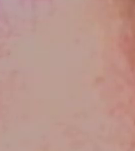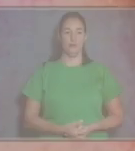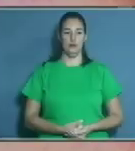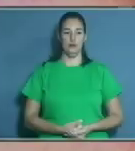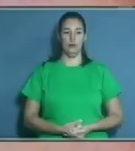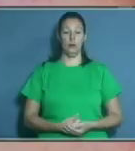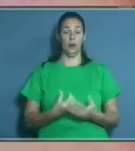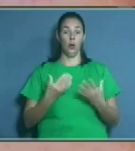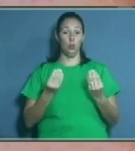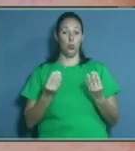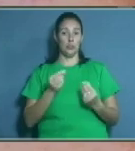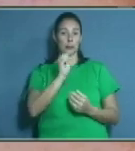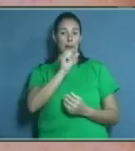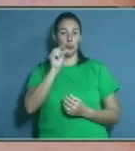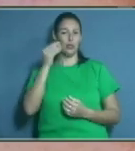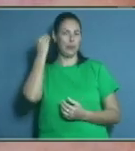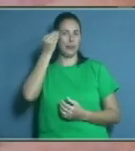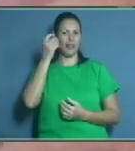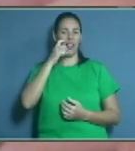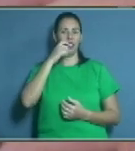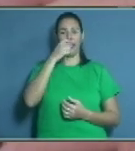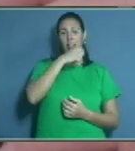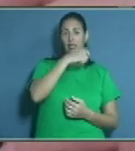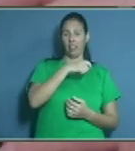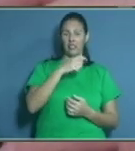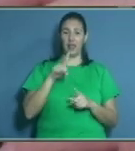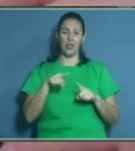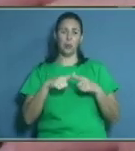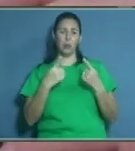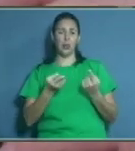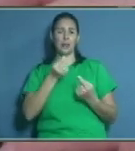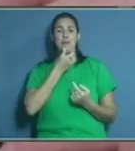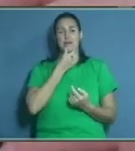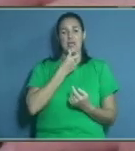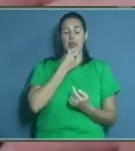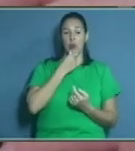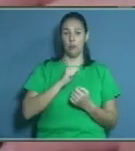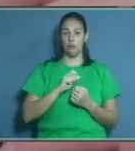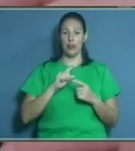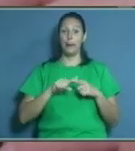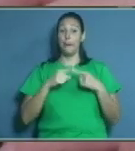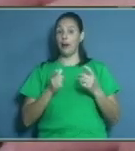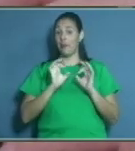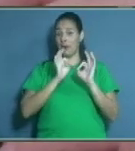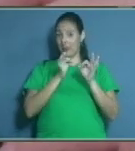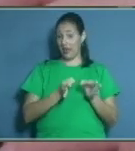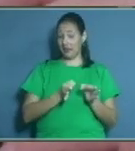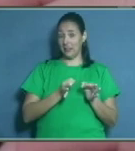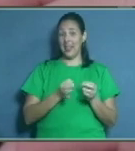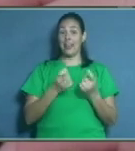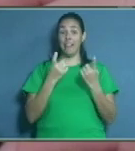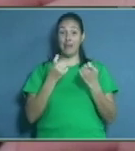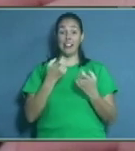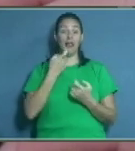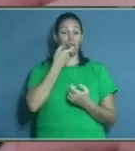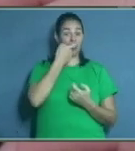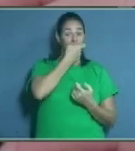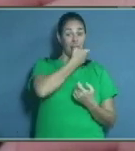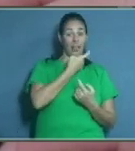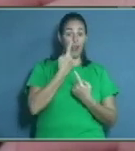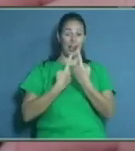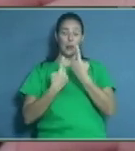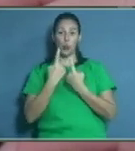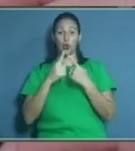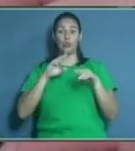Muchas personas creen que perder dientes es parte del envejecimiento. Sin embargo, la realidad es que la falta de dientes es un